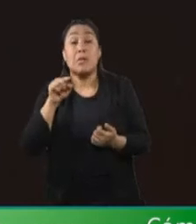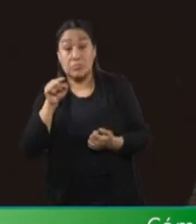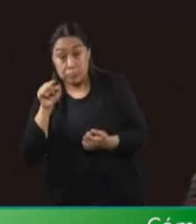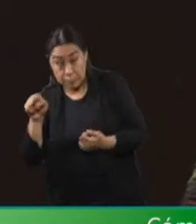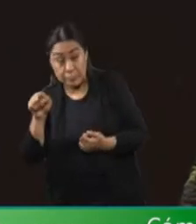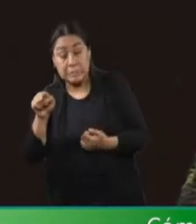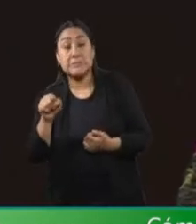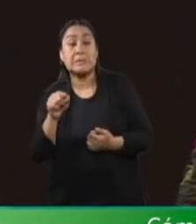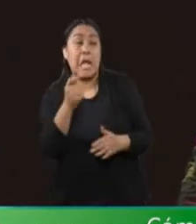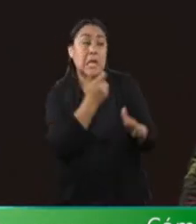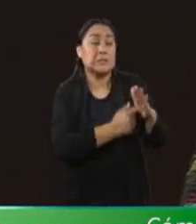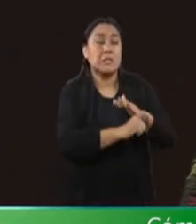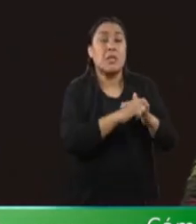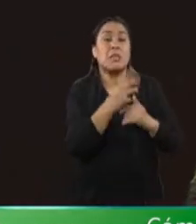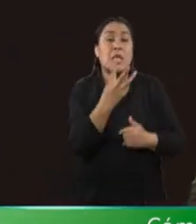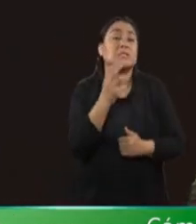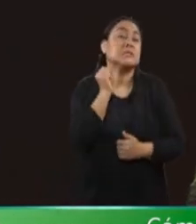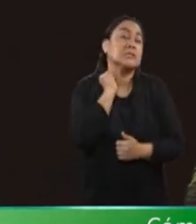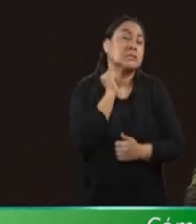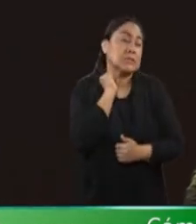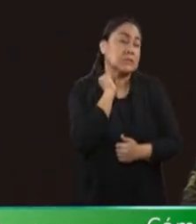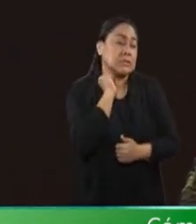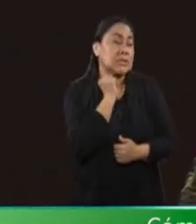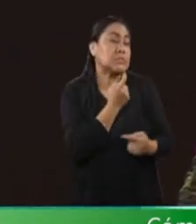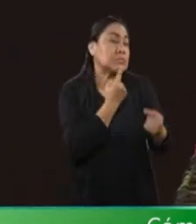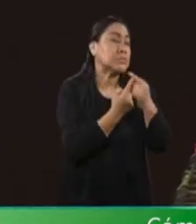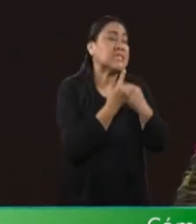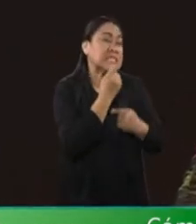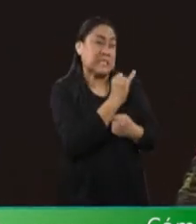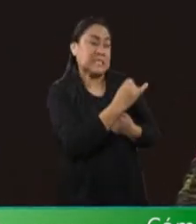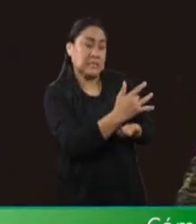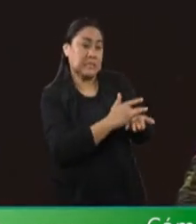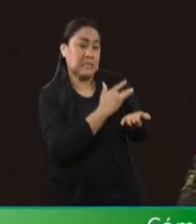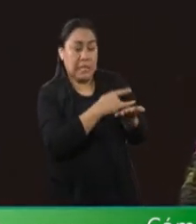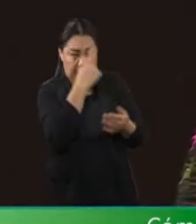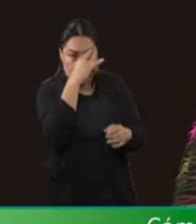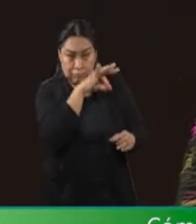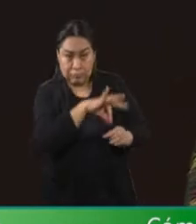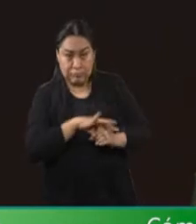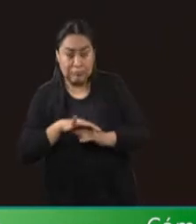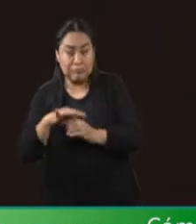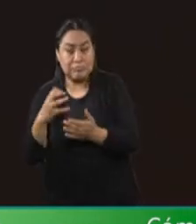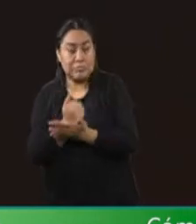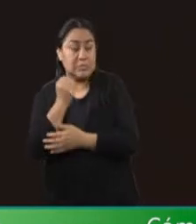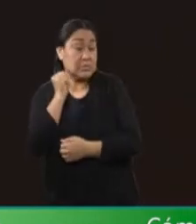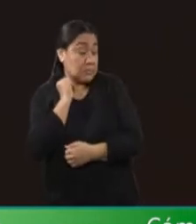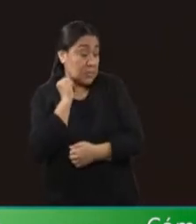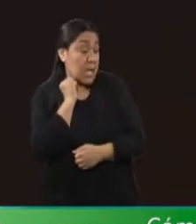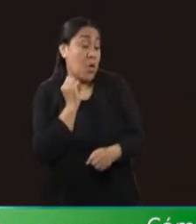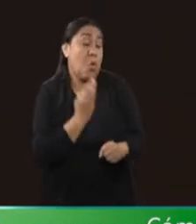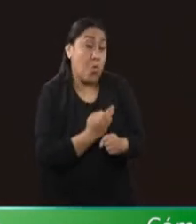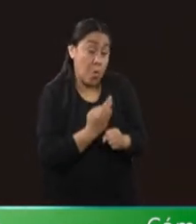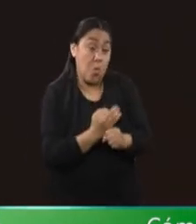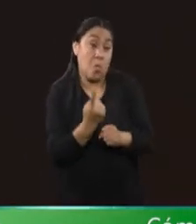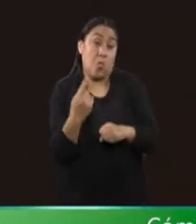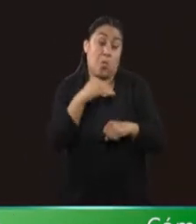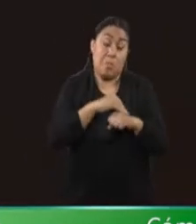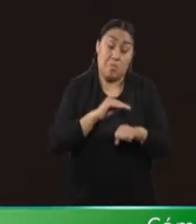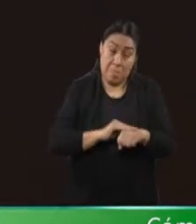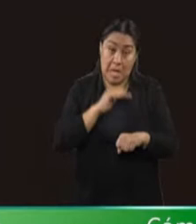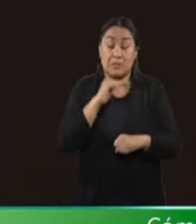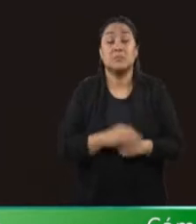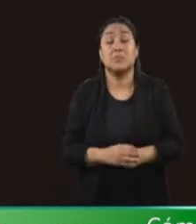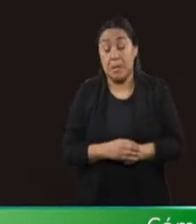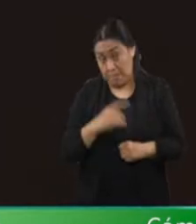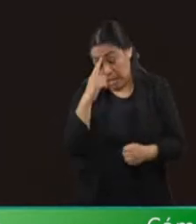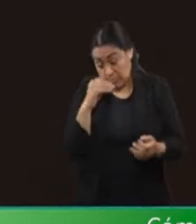tres senadores de la oposición para que puedan tener reforma constitucional en el Senado, y ahora probablemente tengan una más, para que puedan